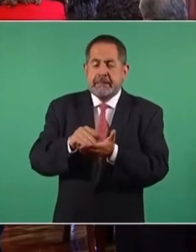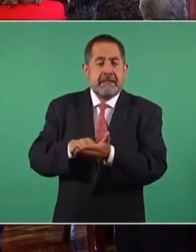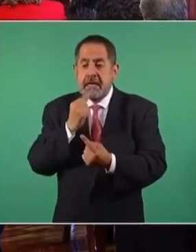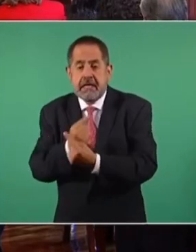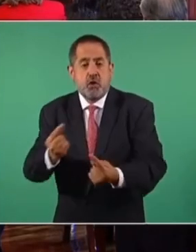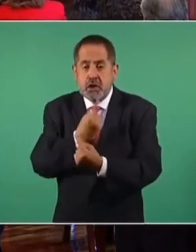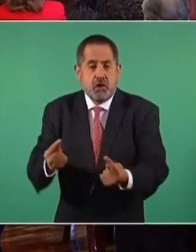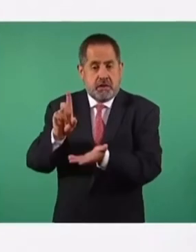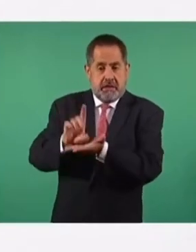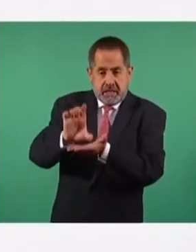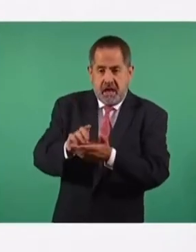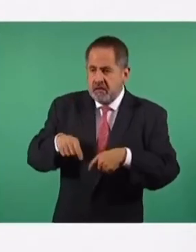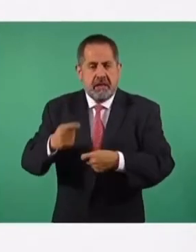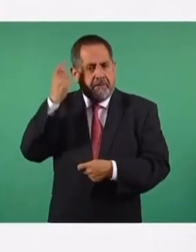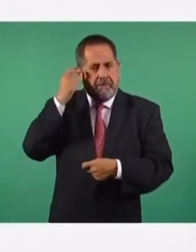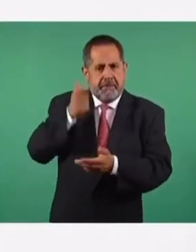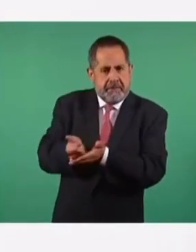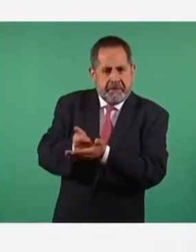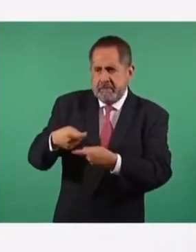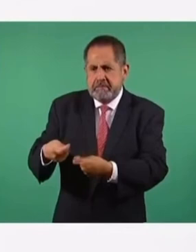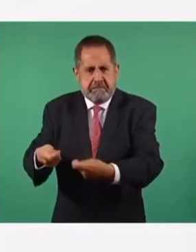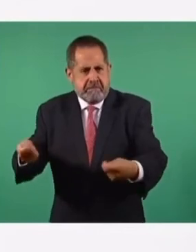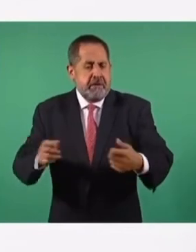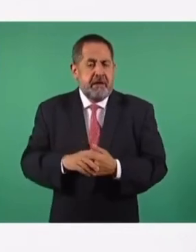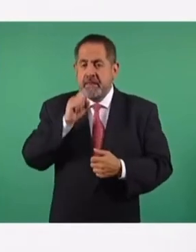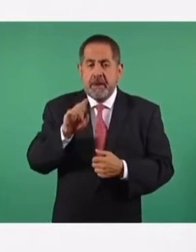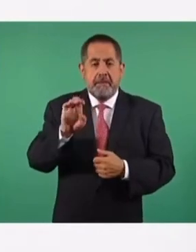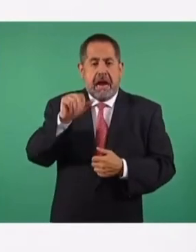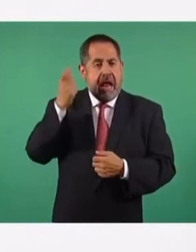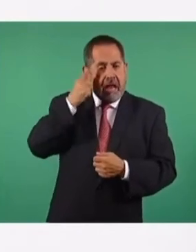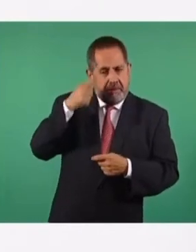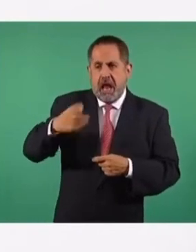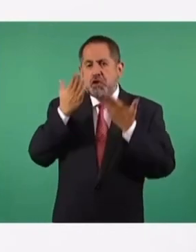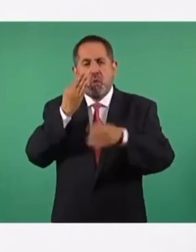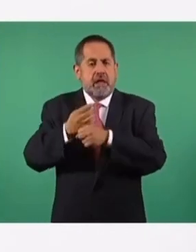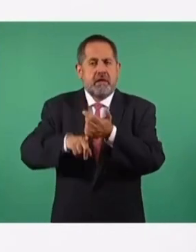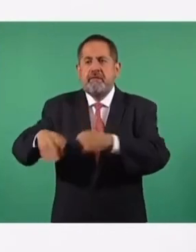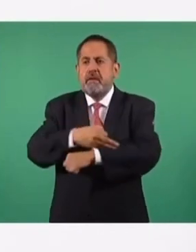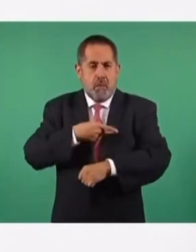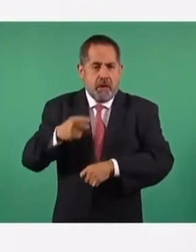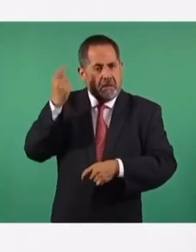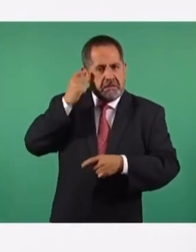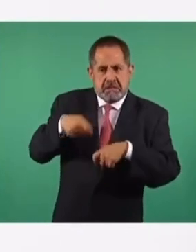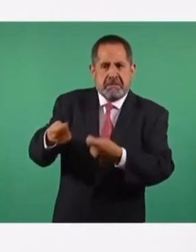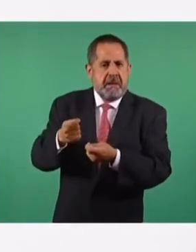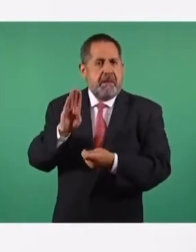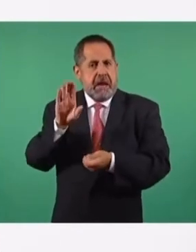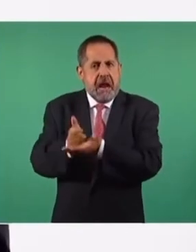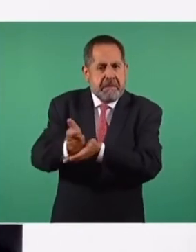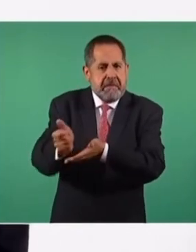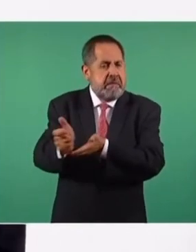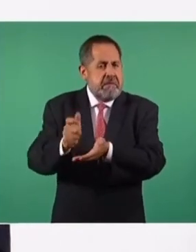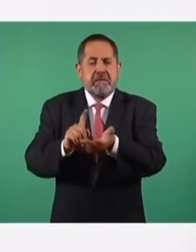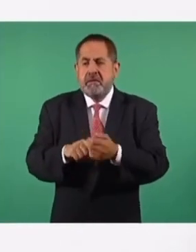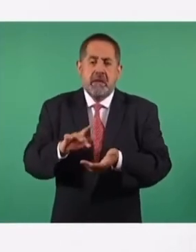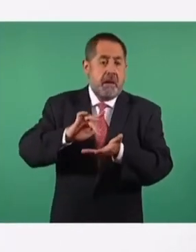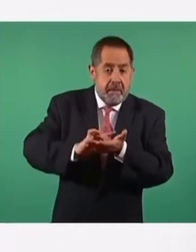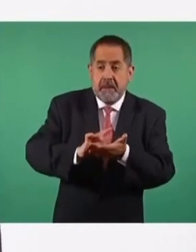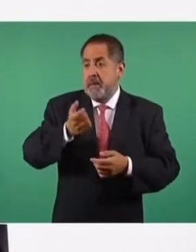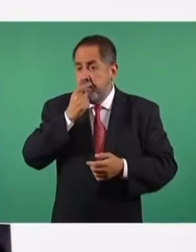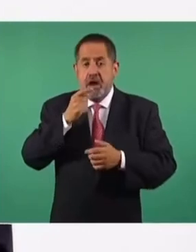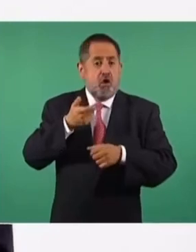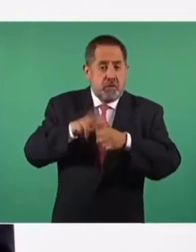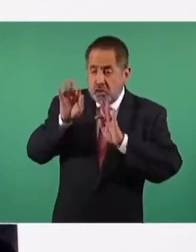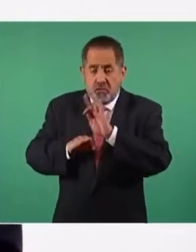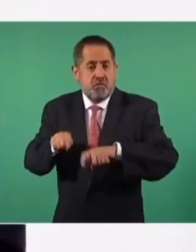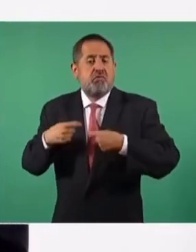apoyando a niñas y niños con discapacidad, con sus pensiones. Se van a seguir entregando las becas a estudiantes de familias pobres y la atención médica y los medicamentos se